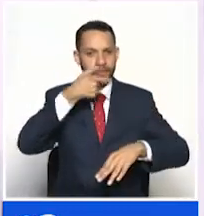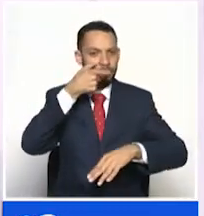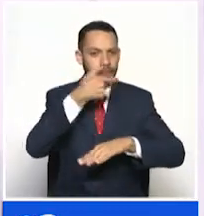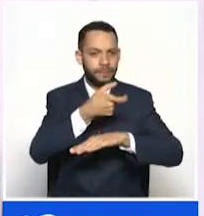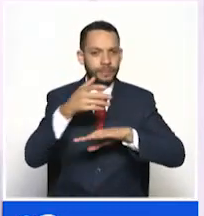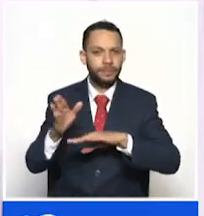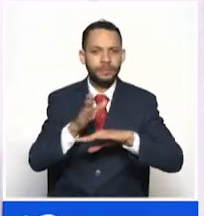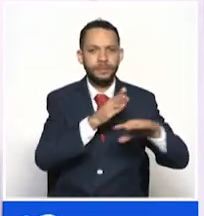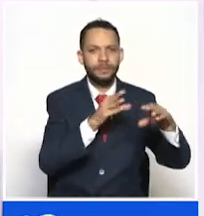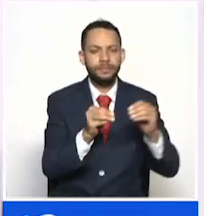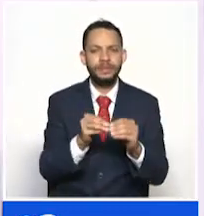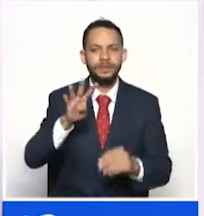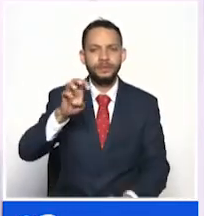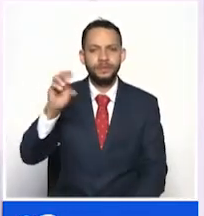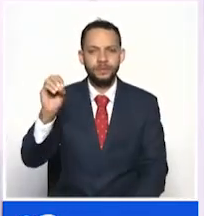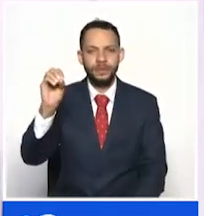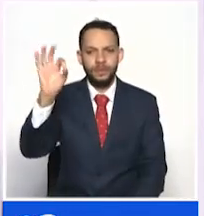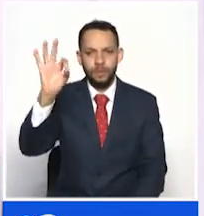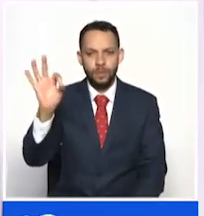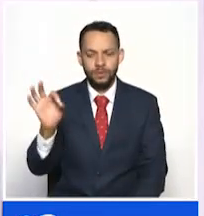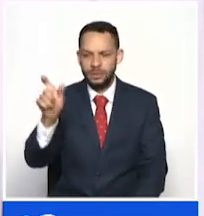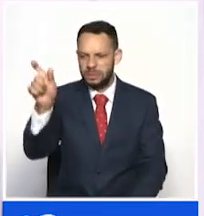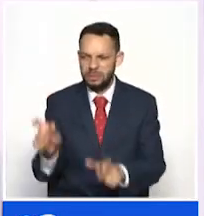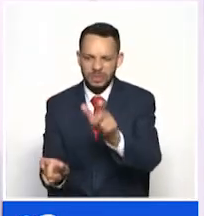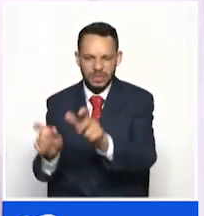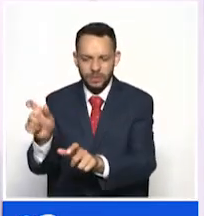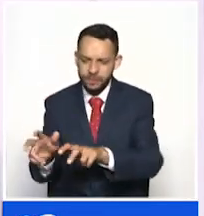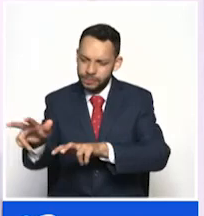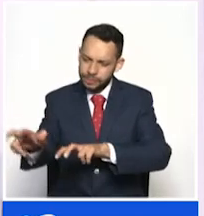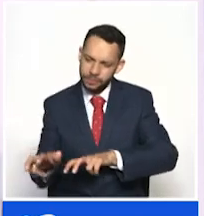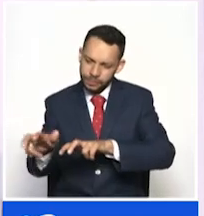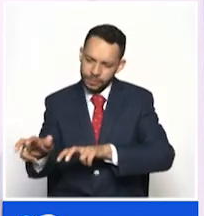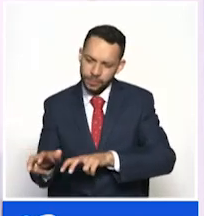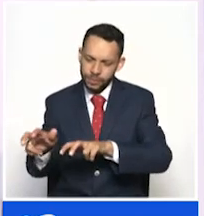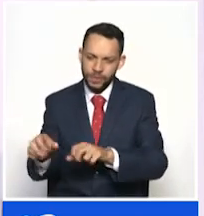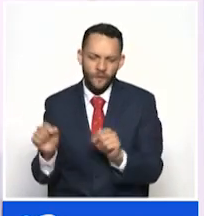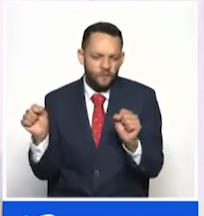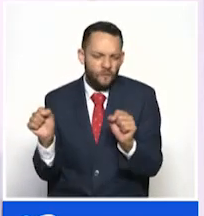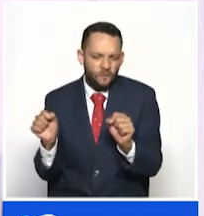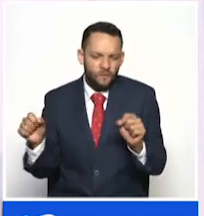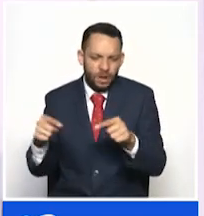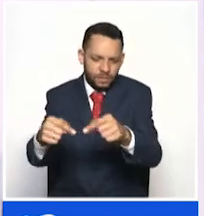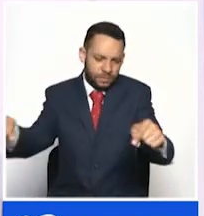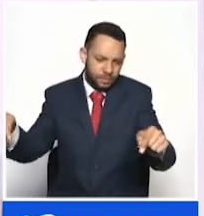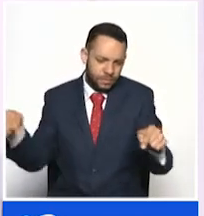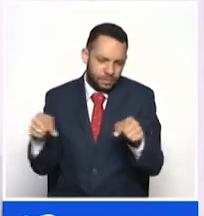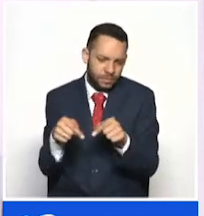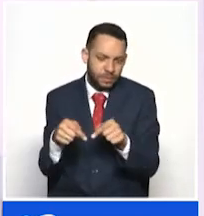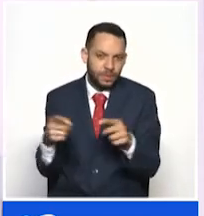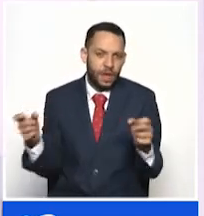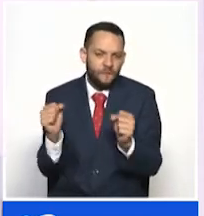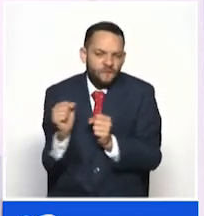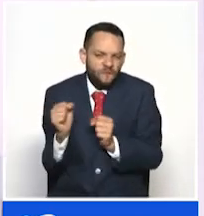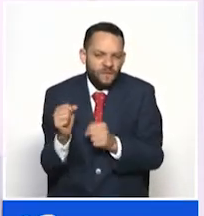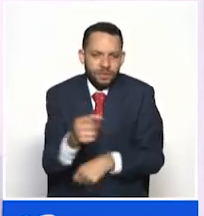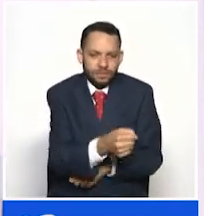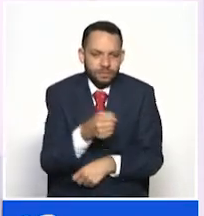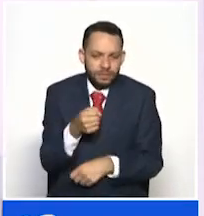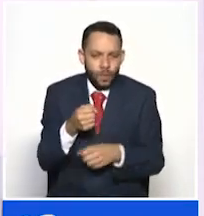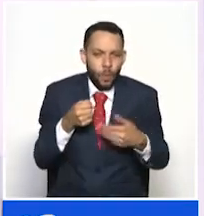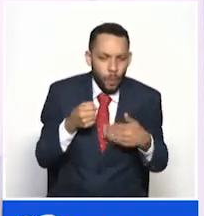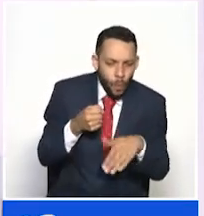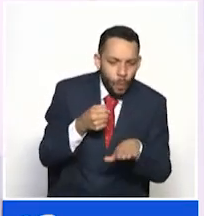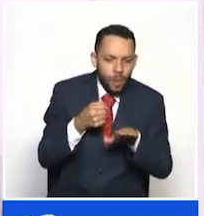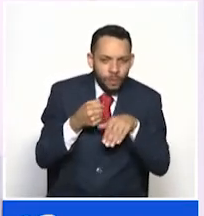Aproximadamente 90 agricultores del Quindío se benefician de cuartos fríos que han sido entregados en los últimos días esto permite que la